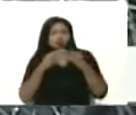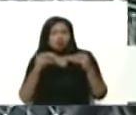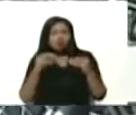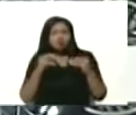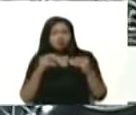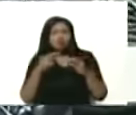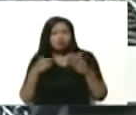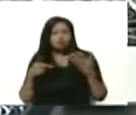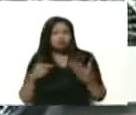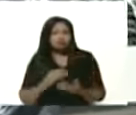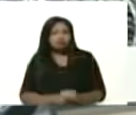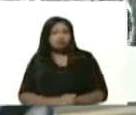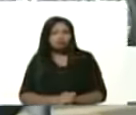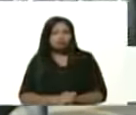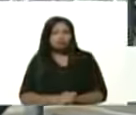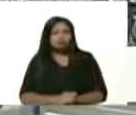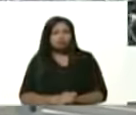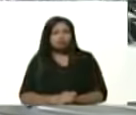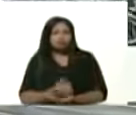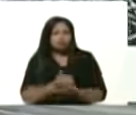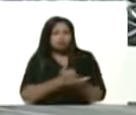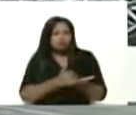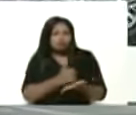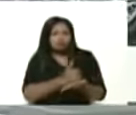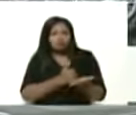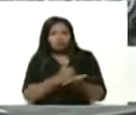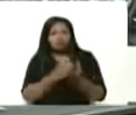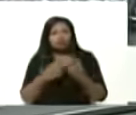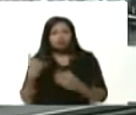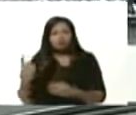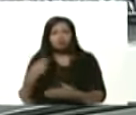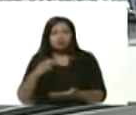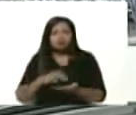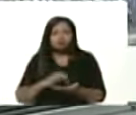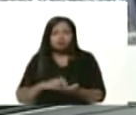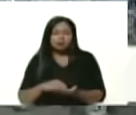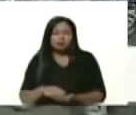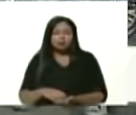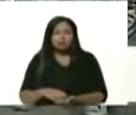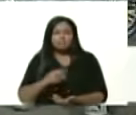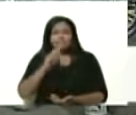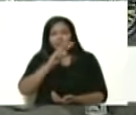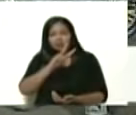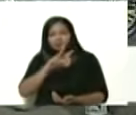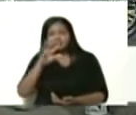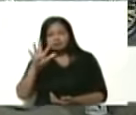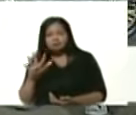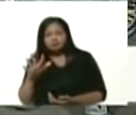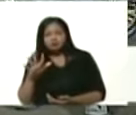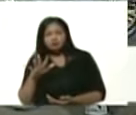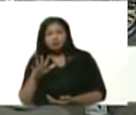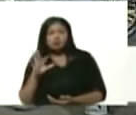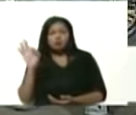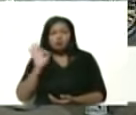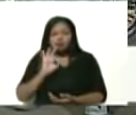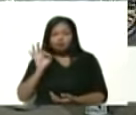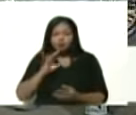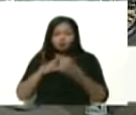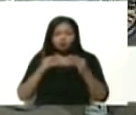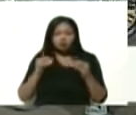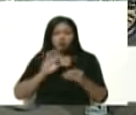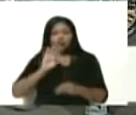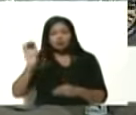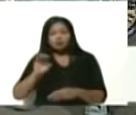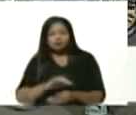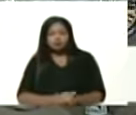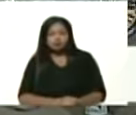textil, una industria farmacéutica que se pierde de vista. Solo en Miranda está el 25% de las poligonales industriales de todo el país,